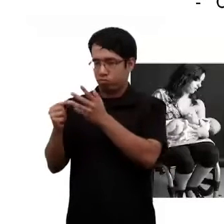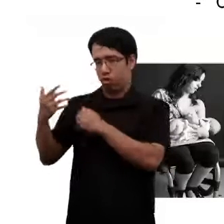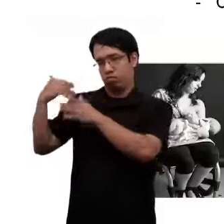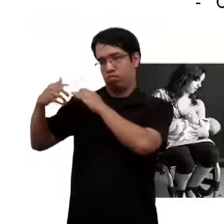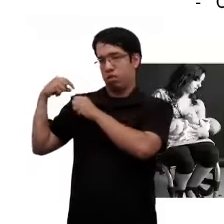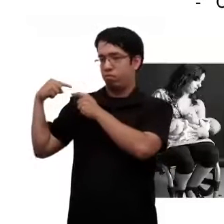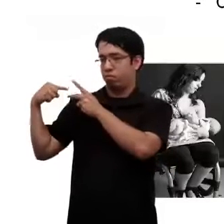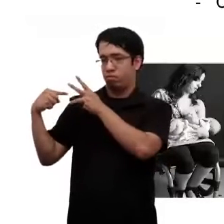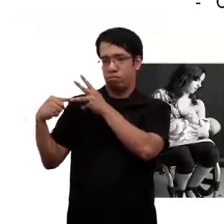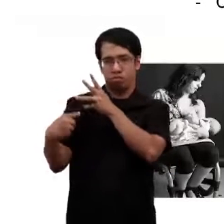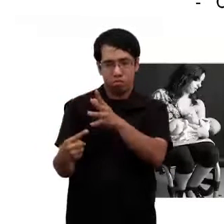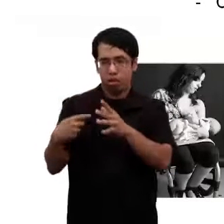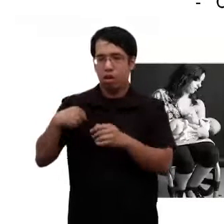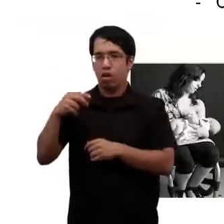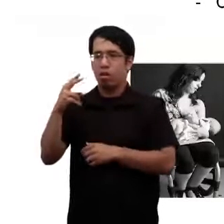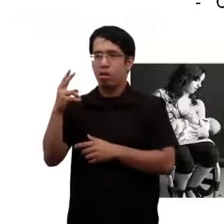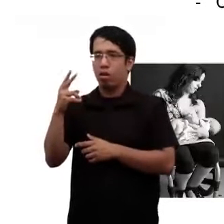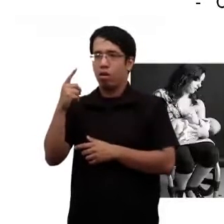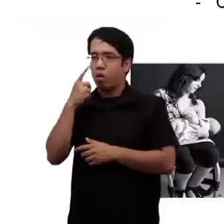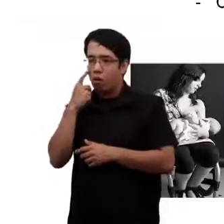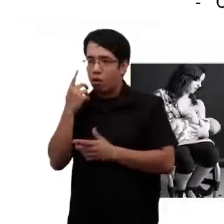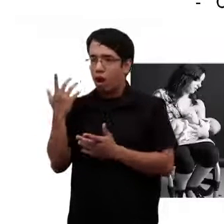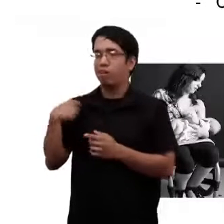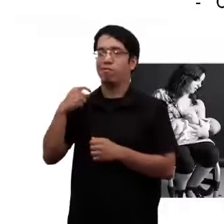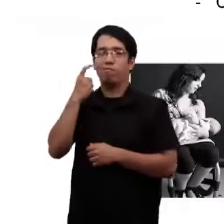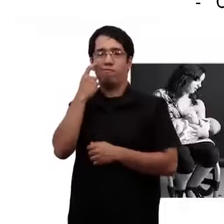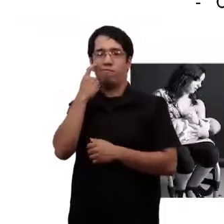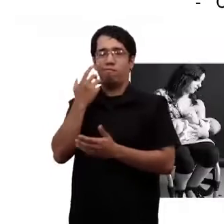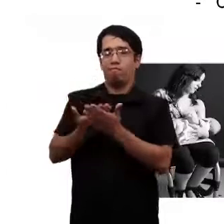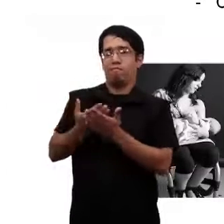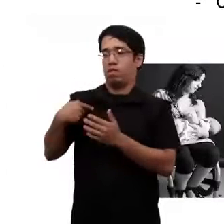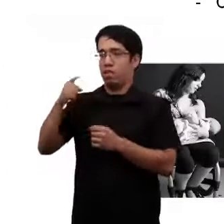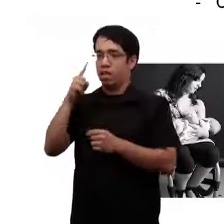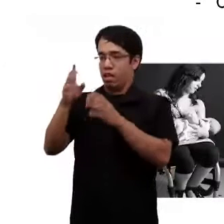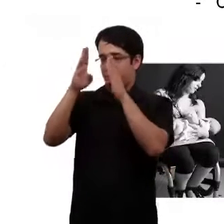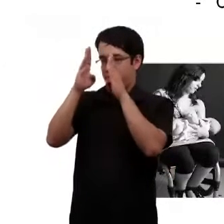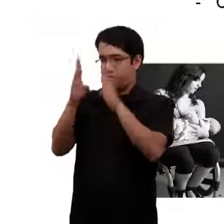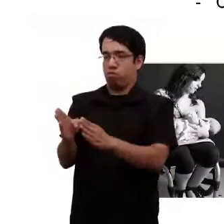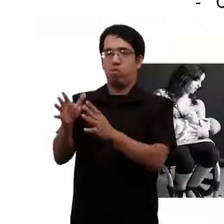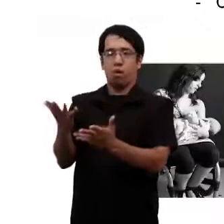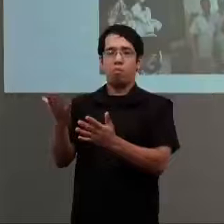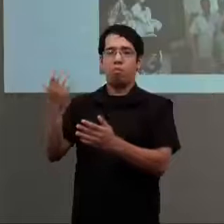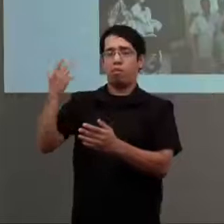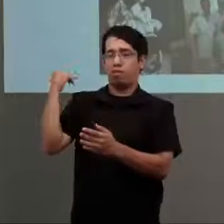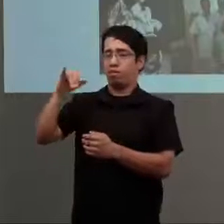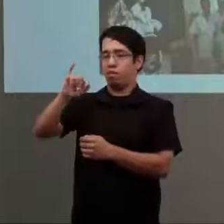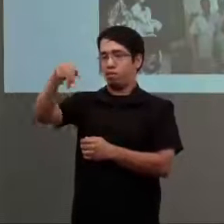diríamos, un eje de atención directa, que es lo que queda del IMPRO en su momento, porque el